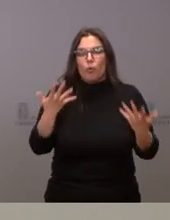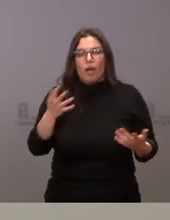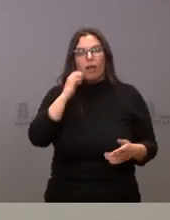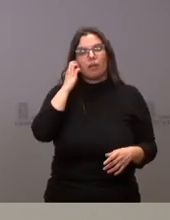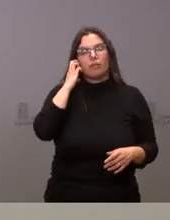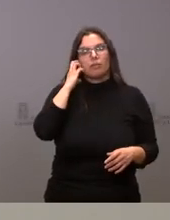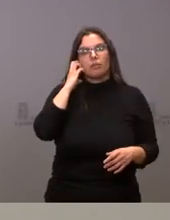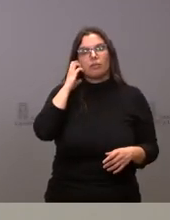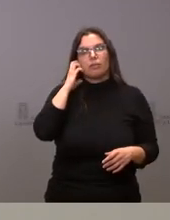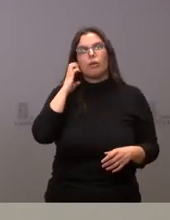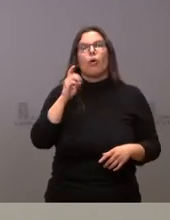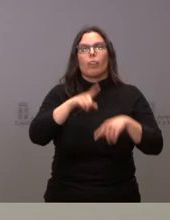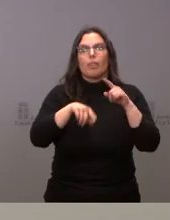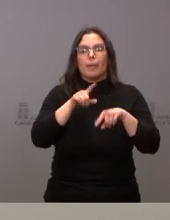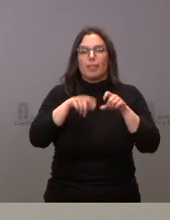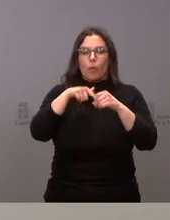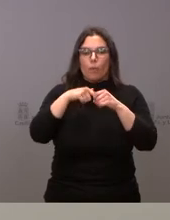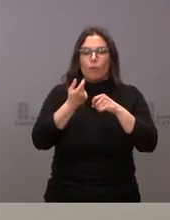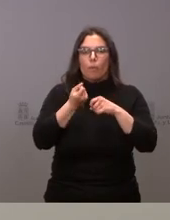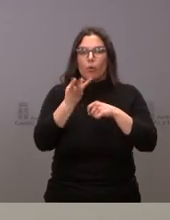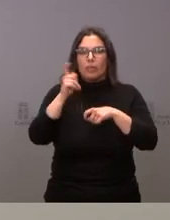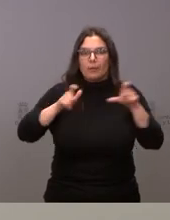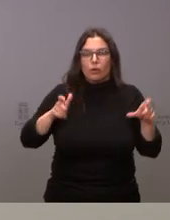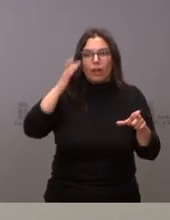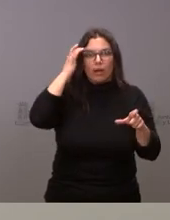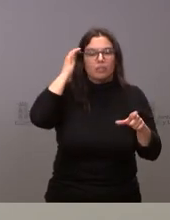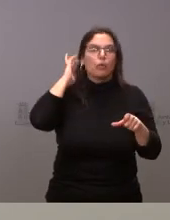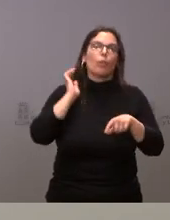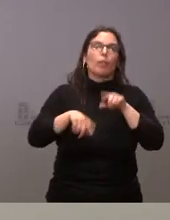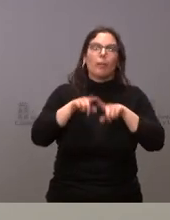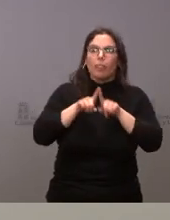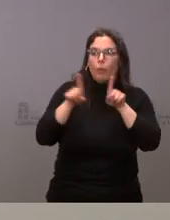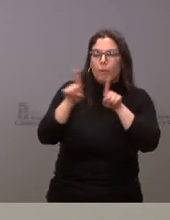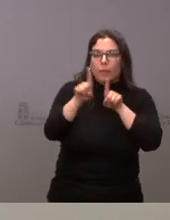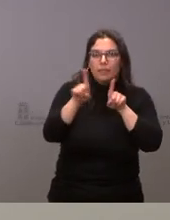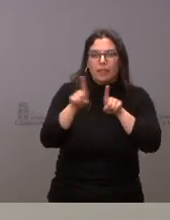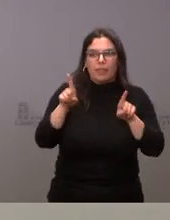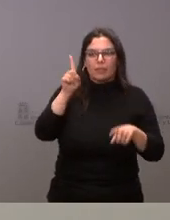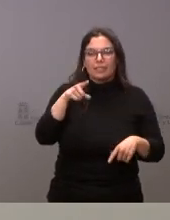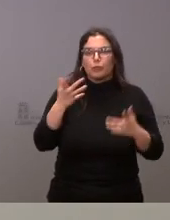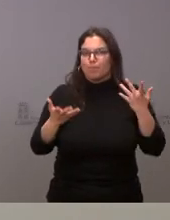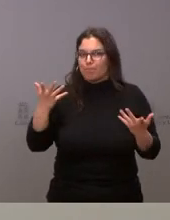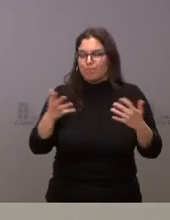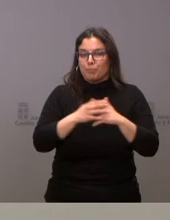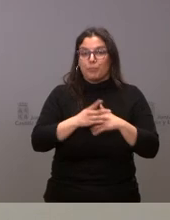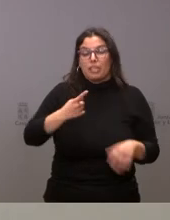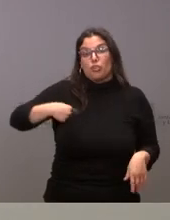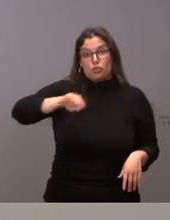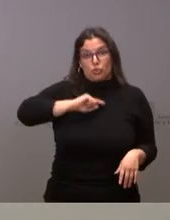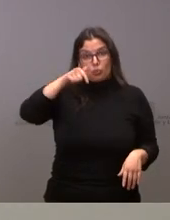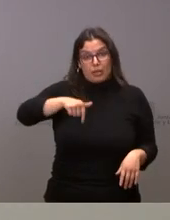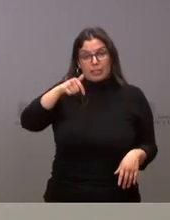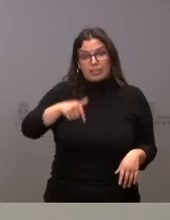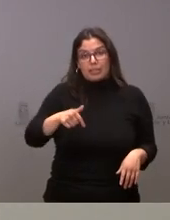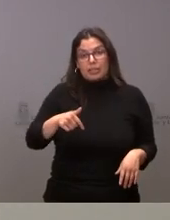concurrencia con qué nivel de distancia entre unas personas y otras nosotros aquí lo